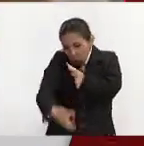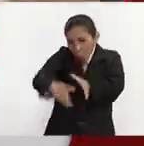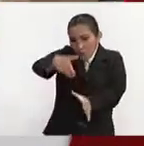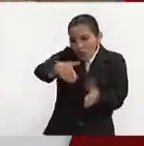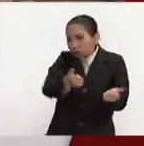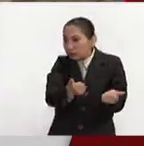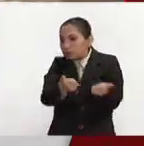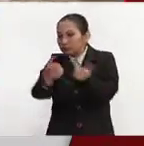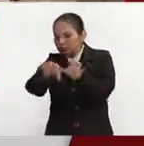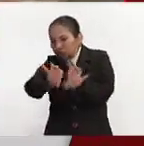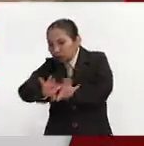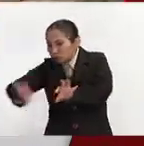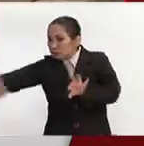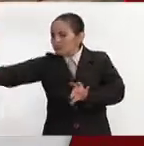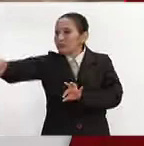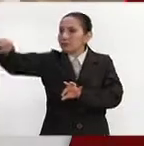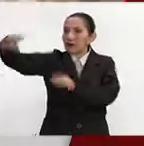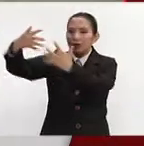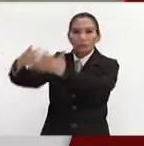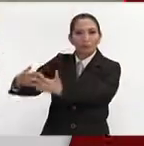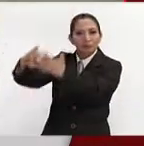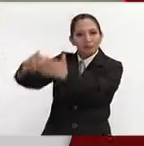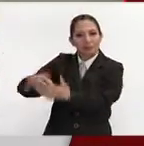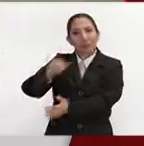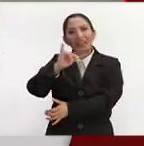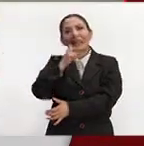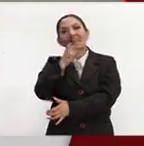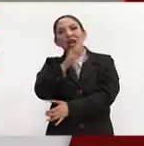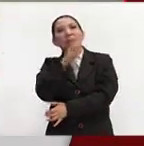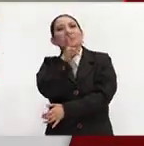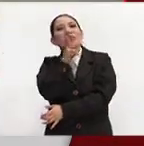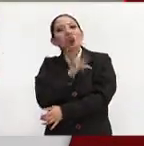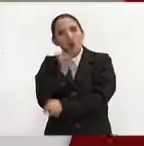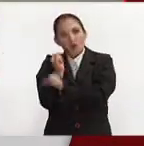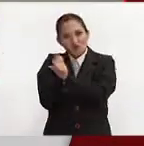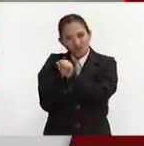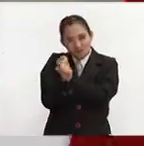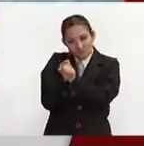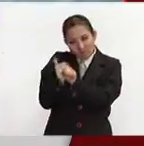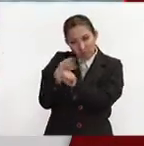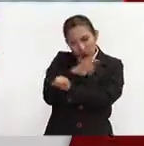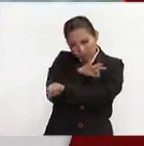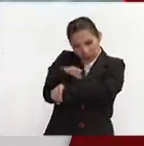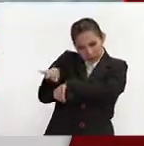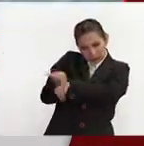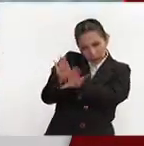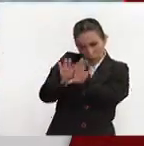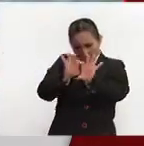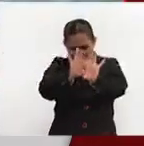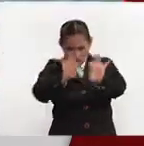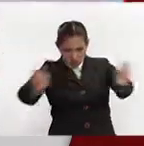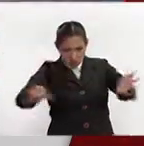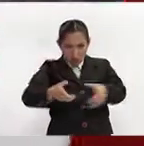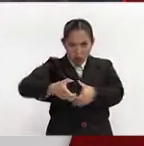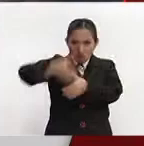transportarlo hasta las refinerías. El ingeniero petrolero es capaz de diseñar todas estas estructuras,